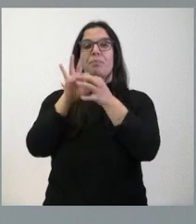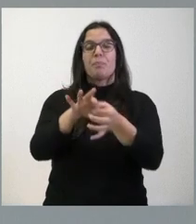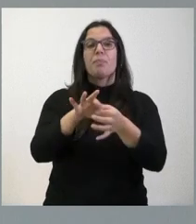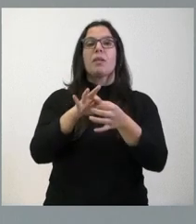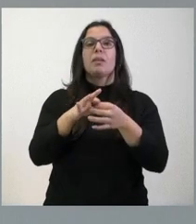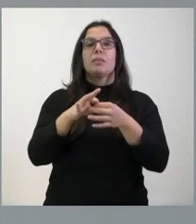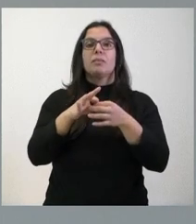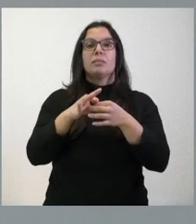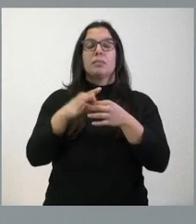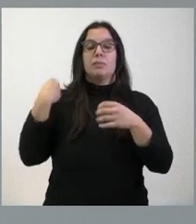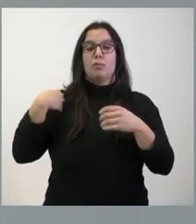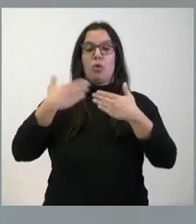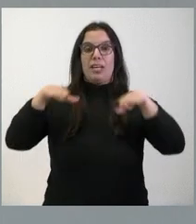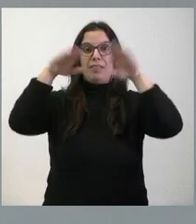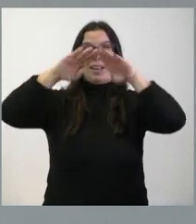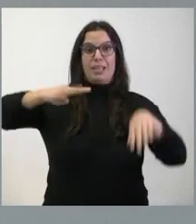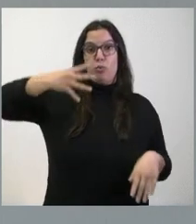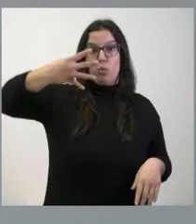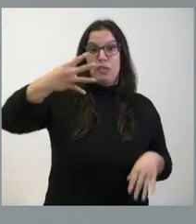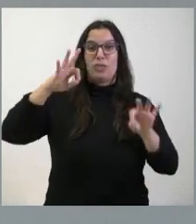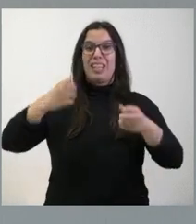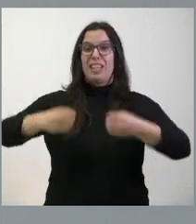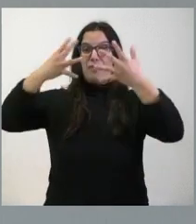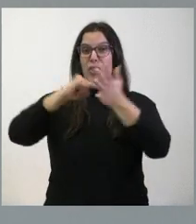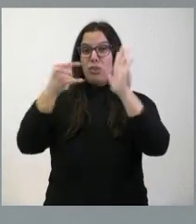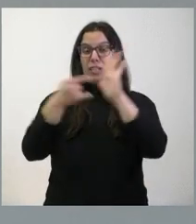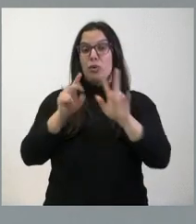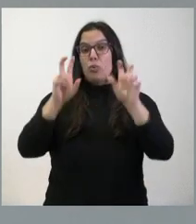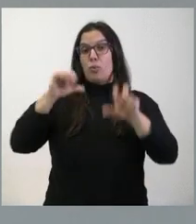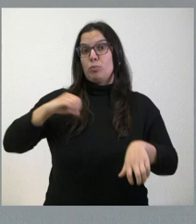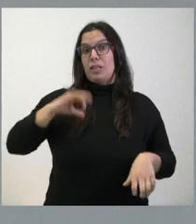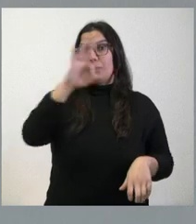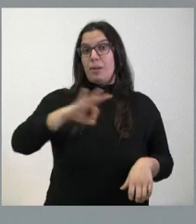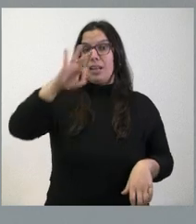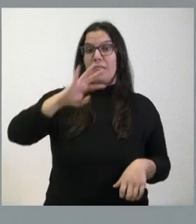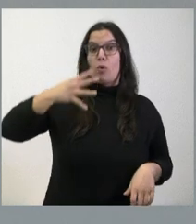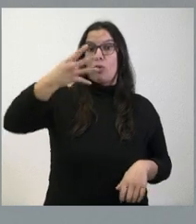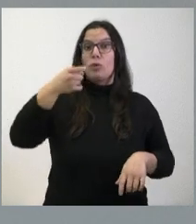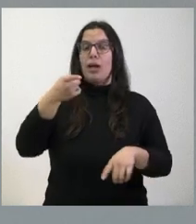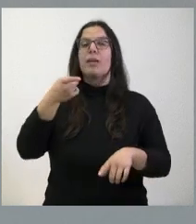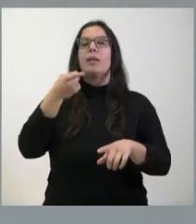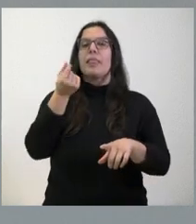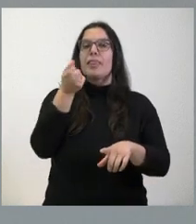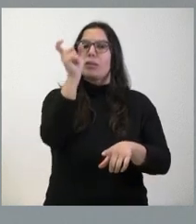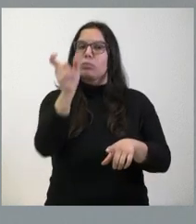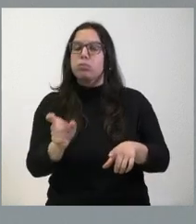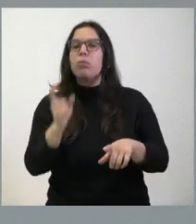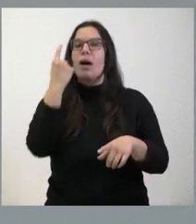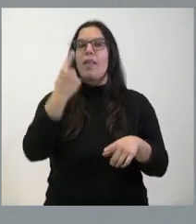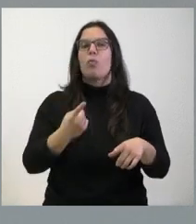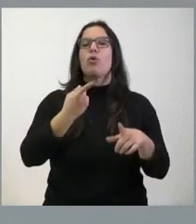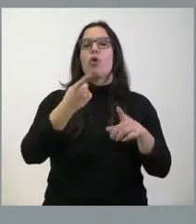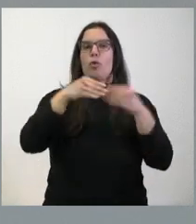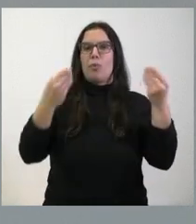cuatro plantas o niveles de este bloque técnico del nuevo hospital de Palencia, tienen ustedes el destino y finalidades de cada una de ellas.